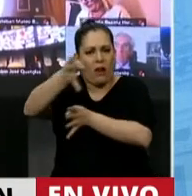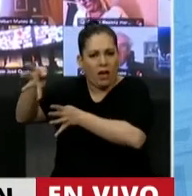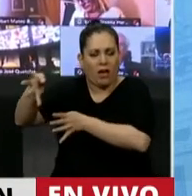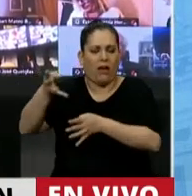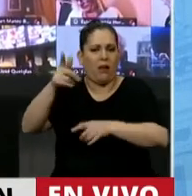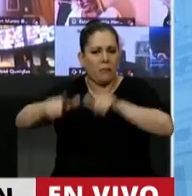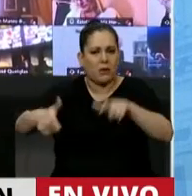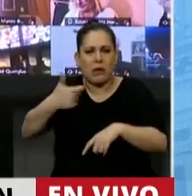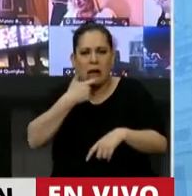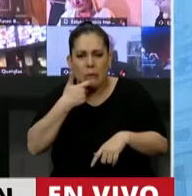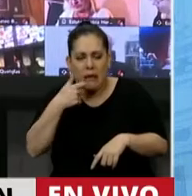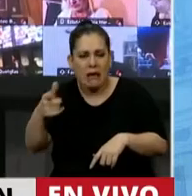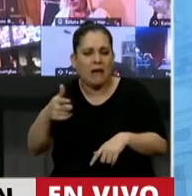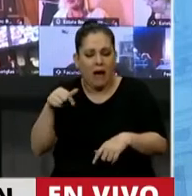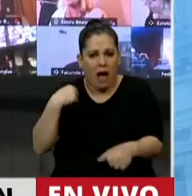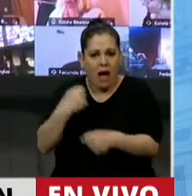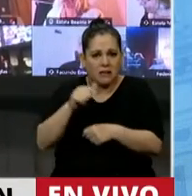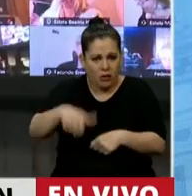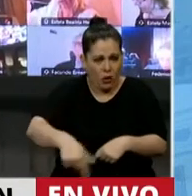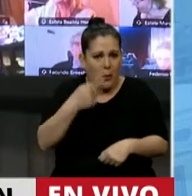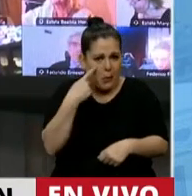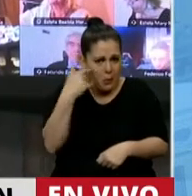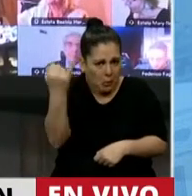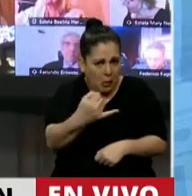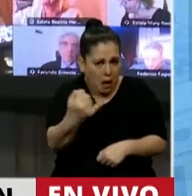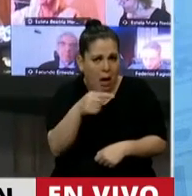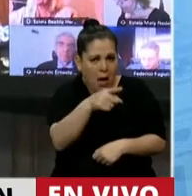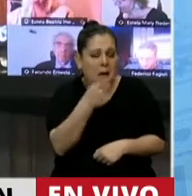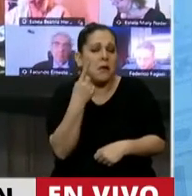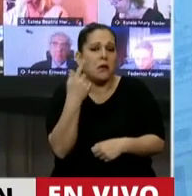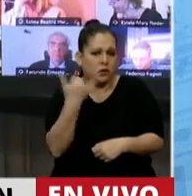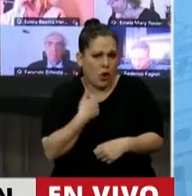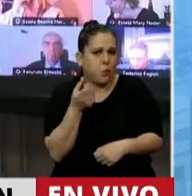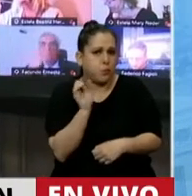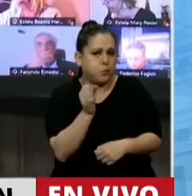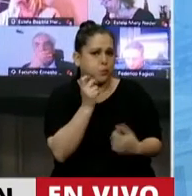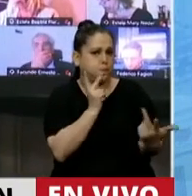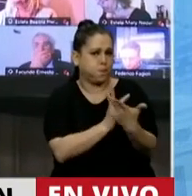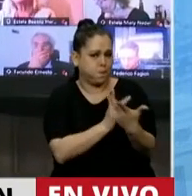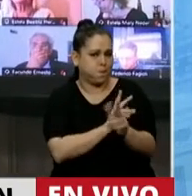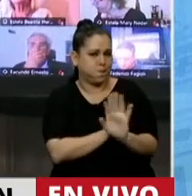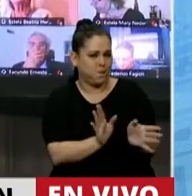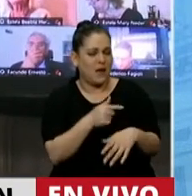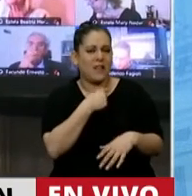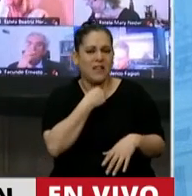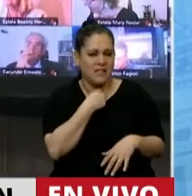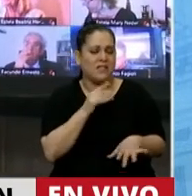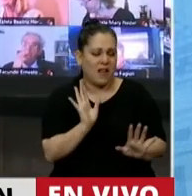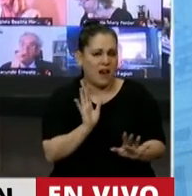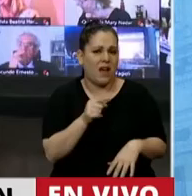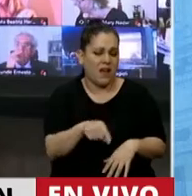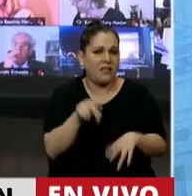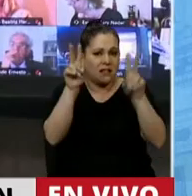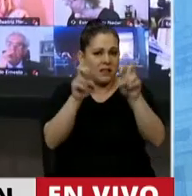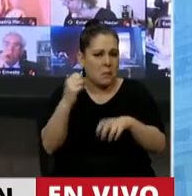muchos de ellos que todavía están con vida y con el que tuve oportunidad de hablar. Señor Presidente, quisiera que este tema